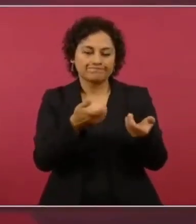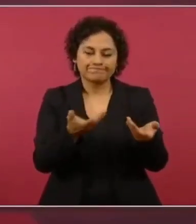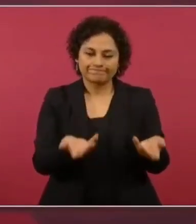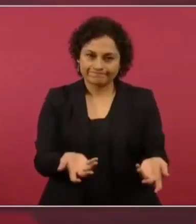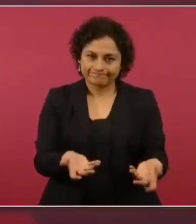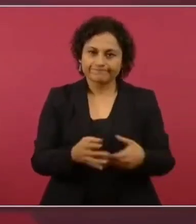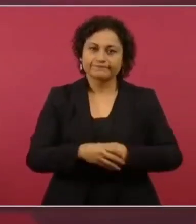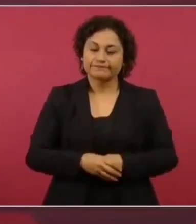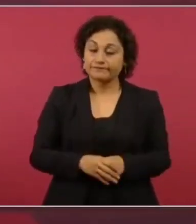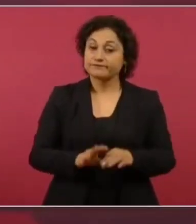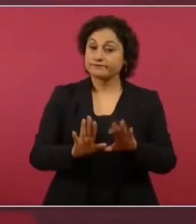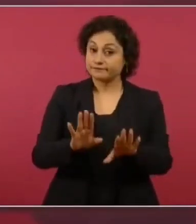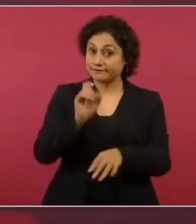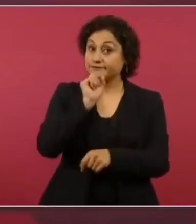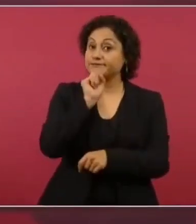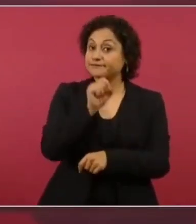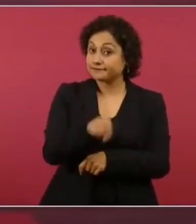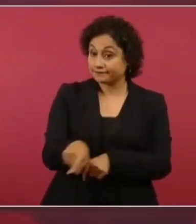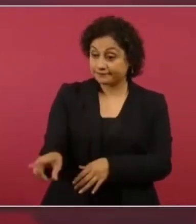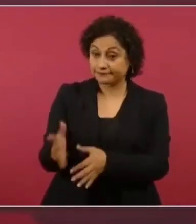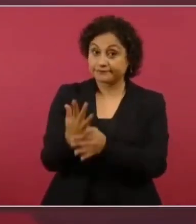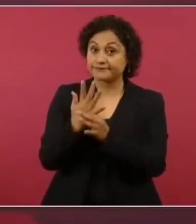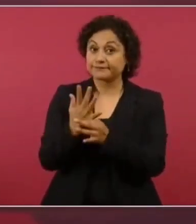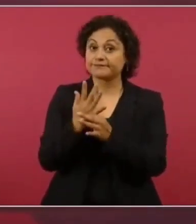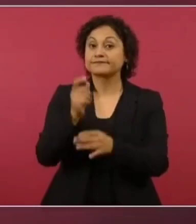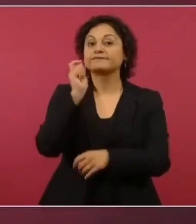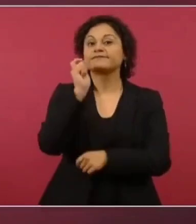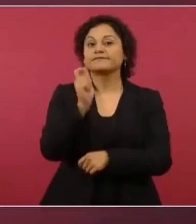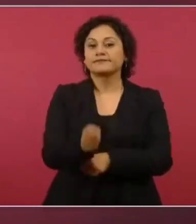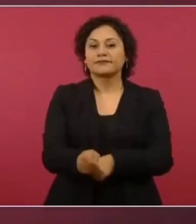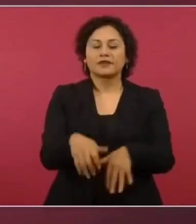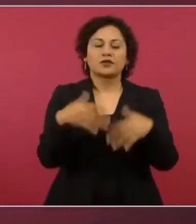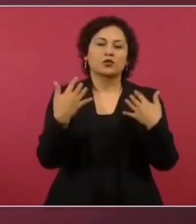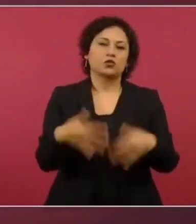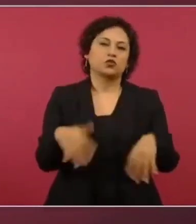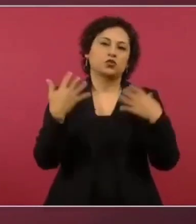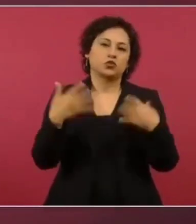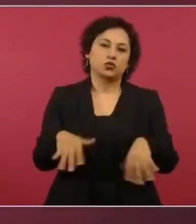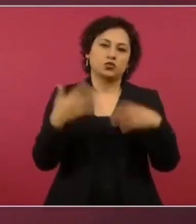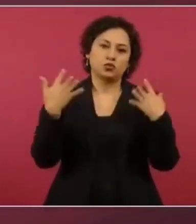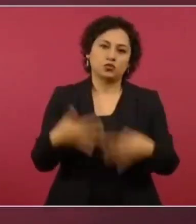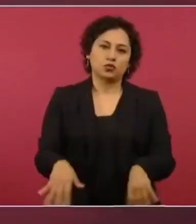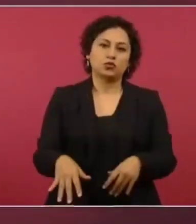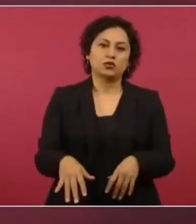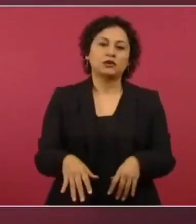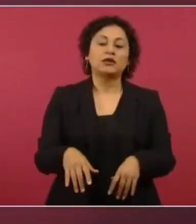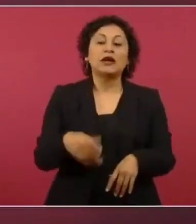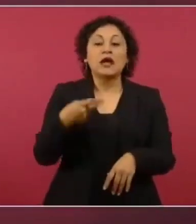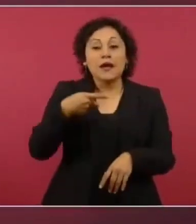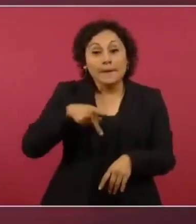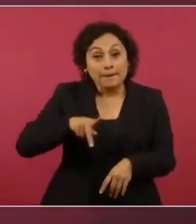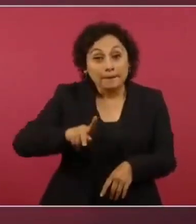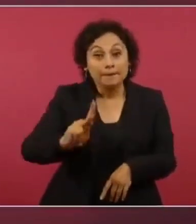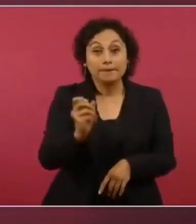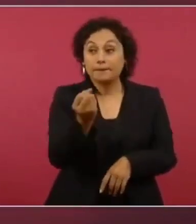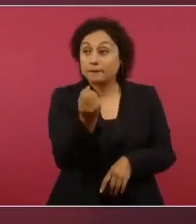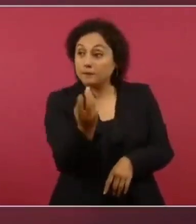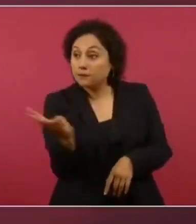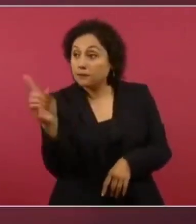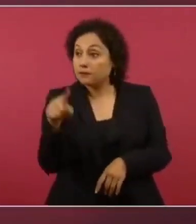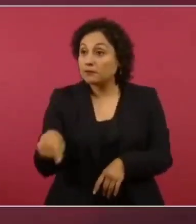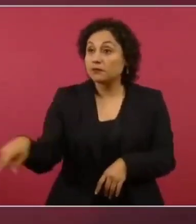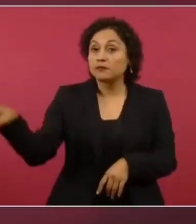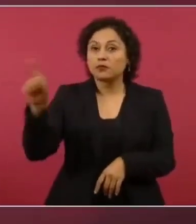dice, pero nos alegramos de que destacados expertos hayan descubierto un país tan